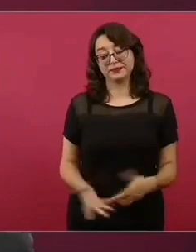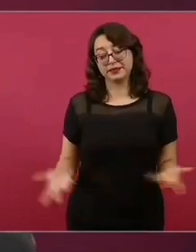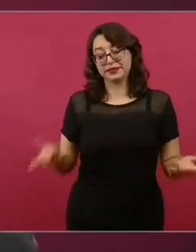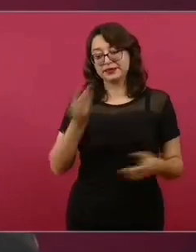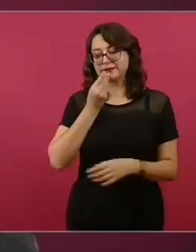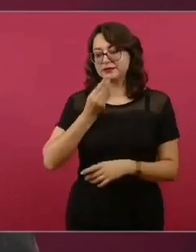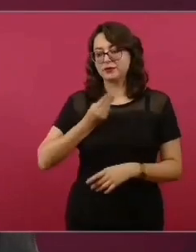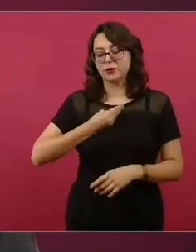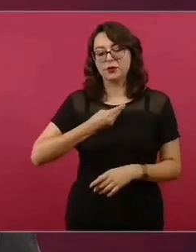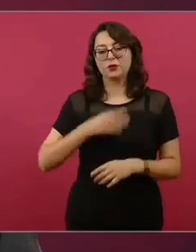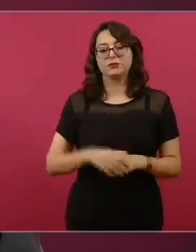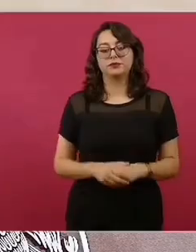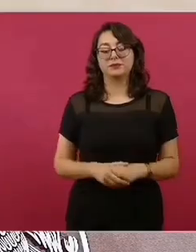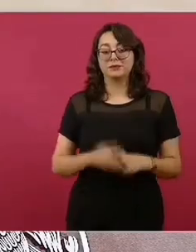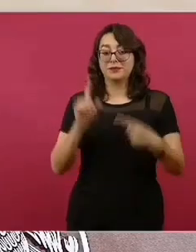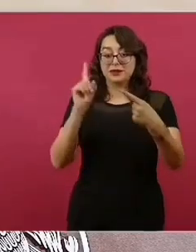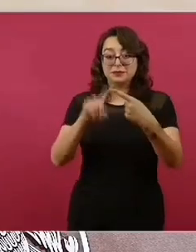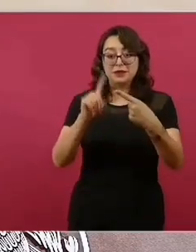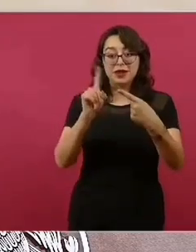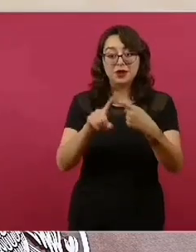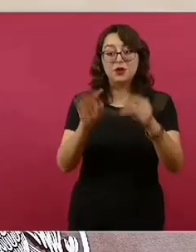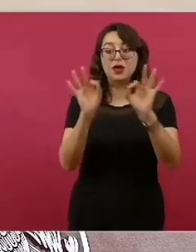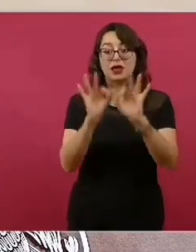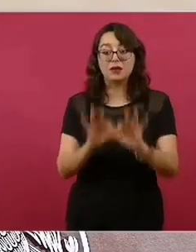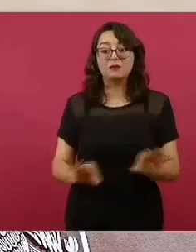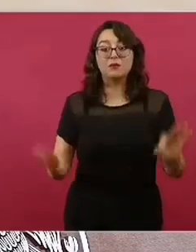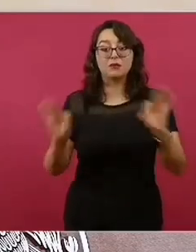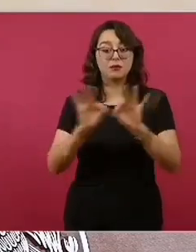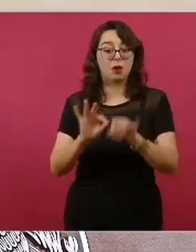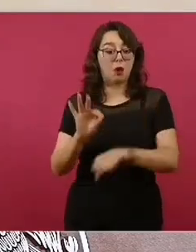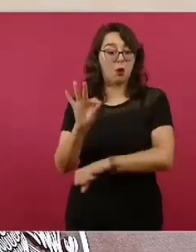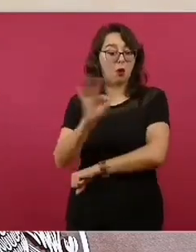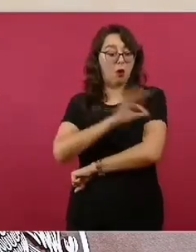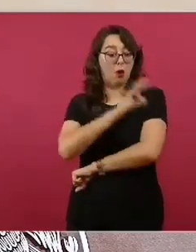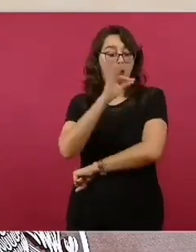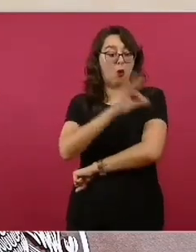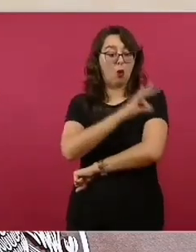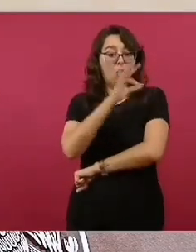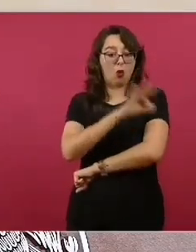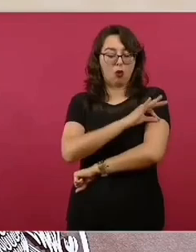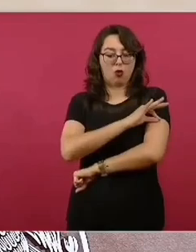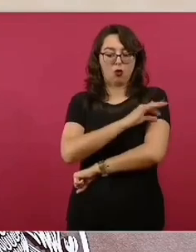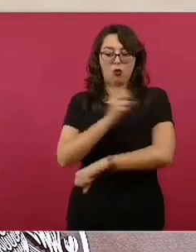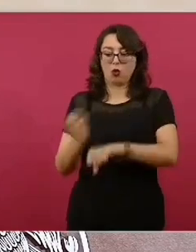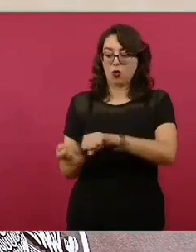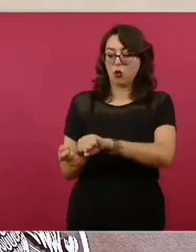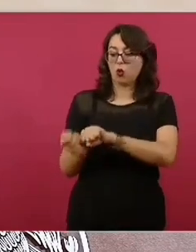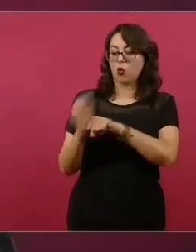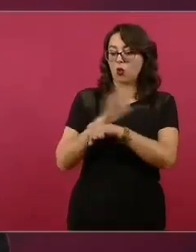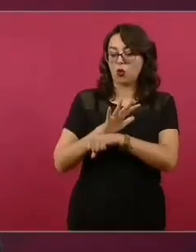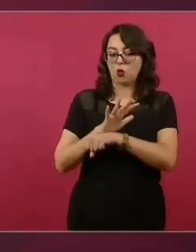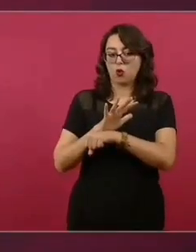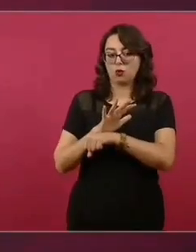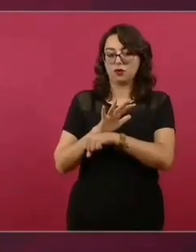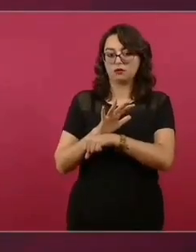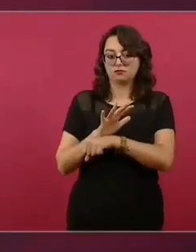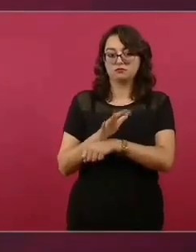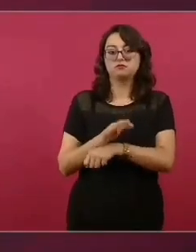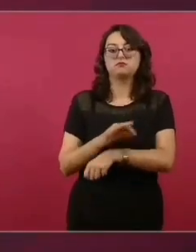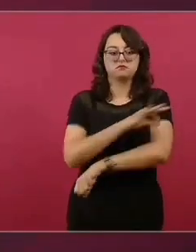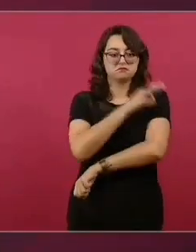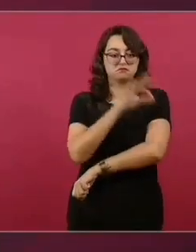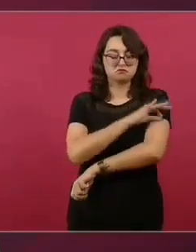contra COVID-19 de composición original, las que fueron formuladas al inicio de la epidemia, siguen siendo